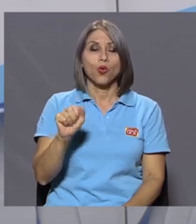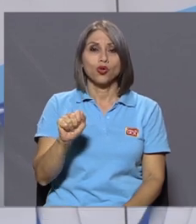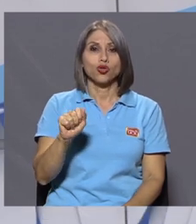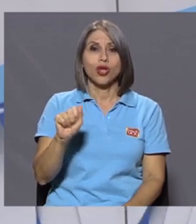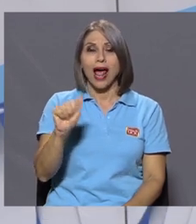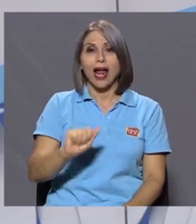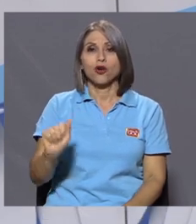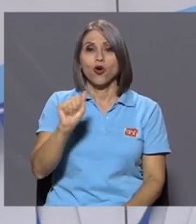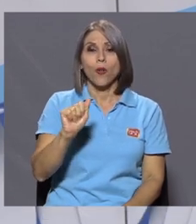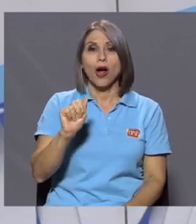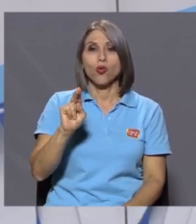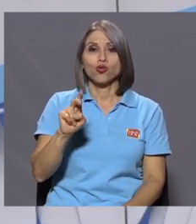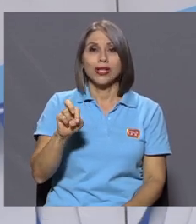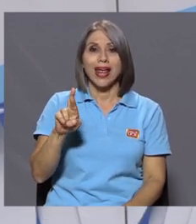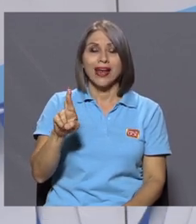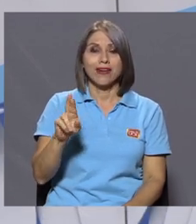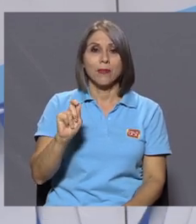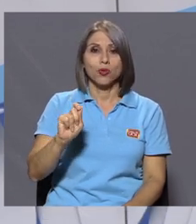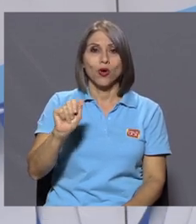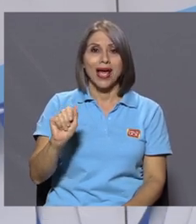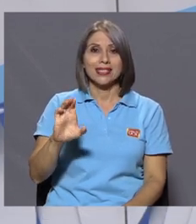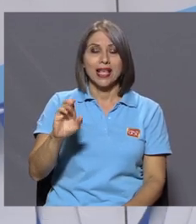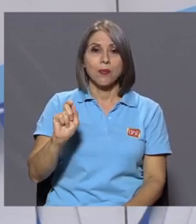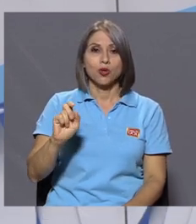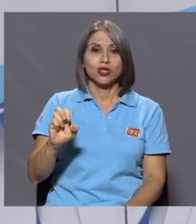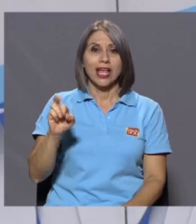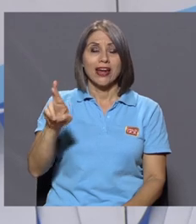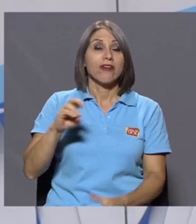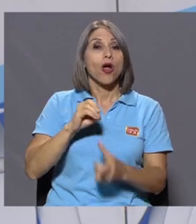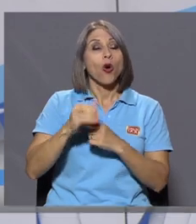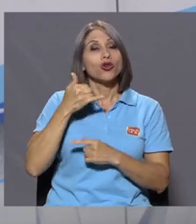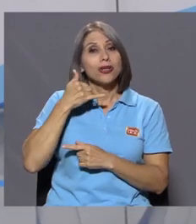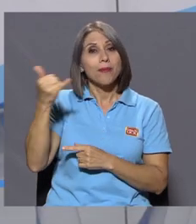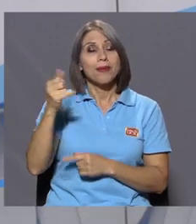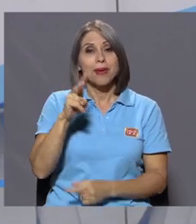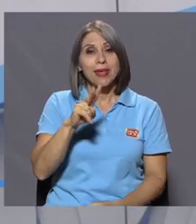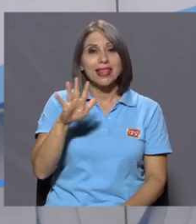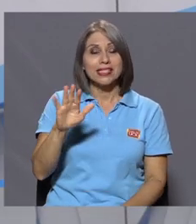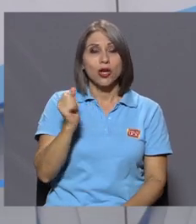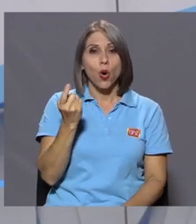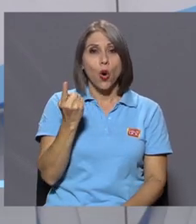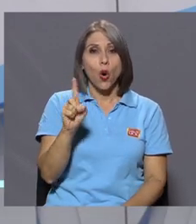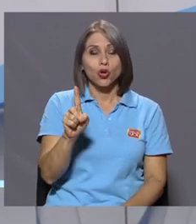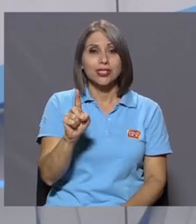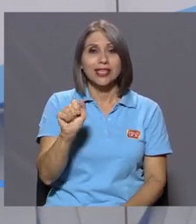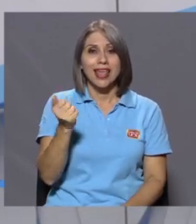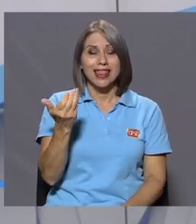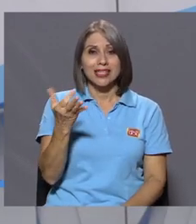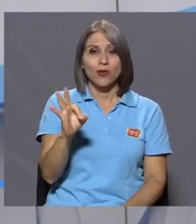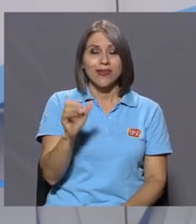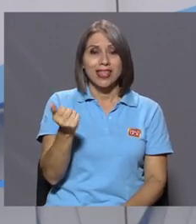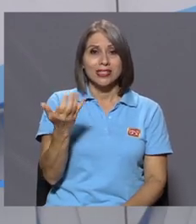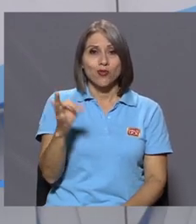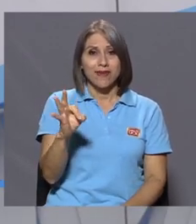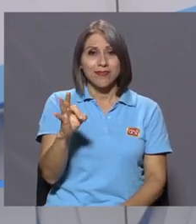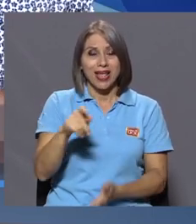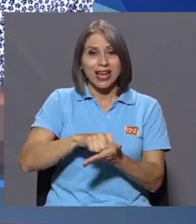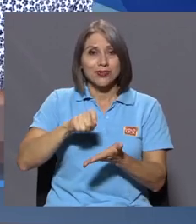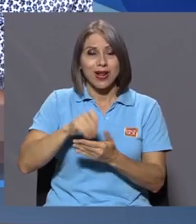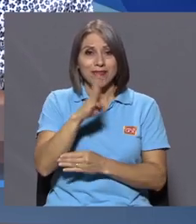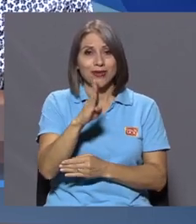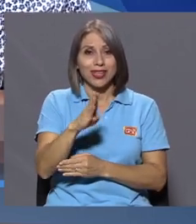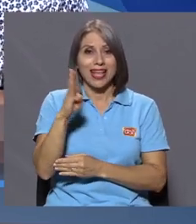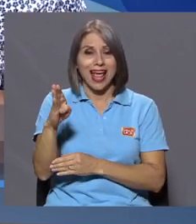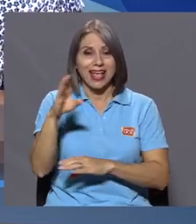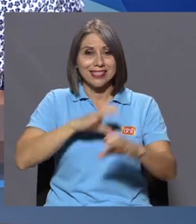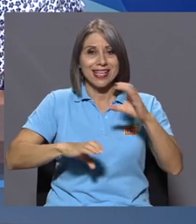.cr, o bien, llamarme a la Escuela de Bibliotecología y Ciencias de la Información, 2511-1919. Muy